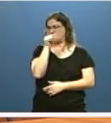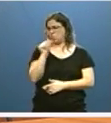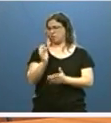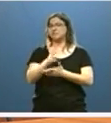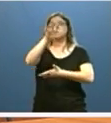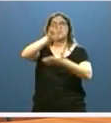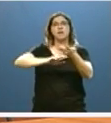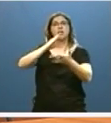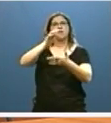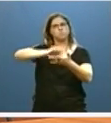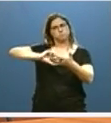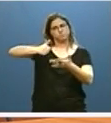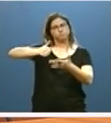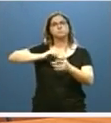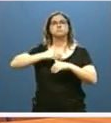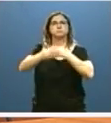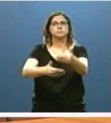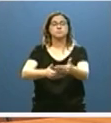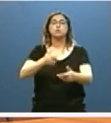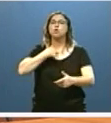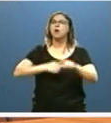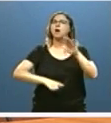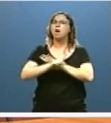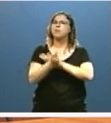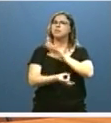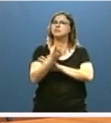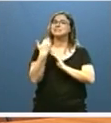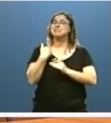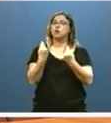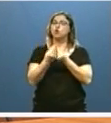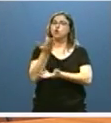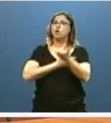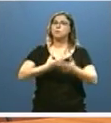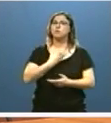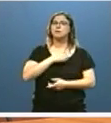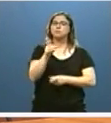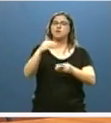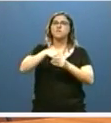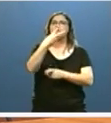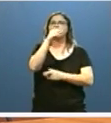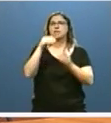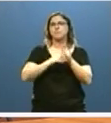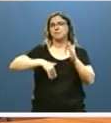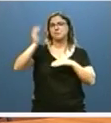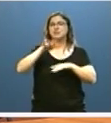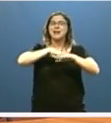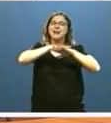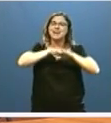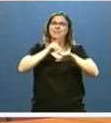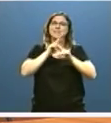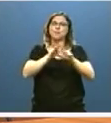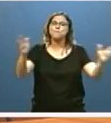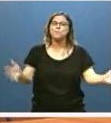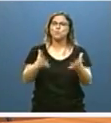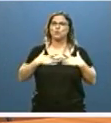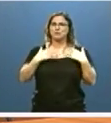informe del CES. Asimismo, hemos avanzado en la creación con los ayuntamientos de más de 20.000 habitantes de la red de promotores saludables,